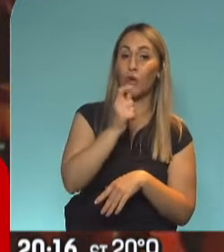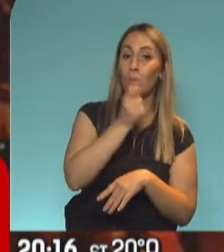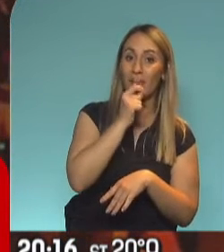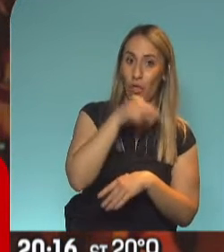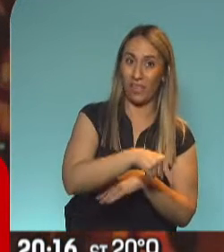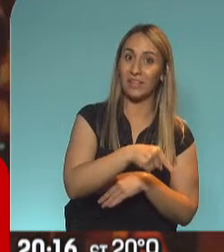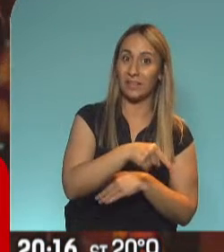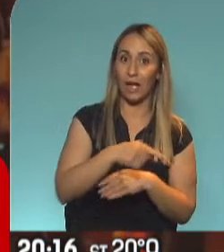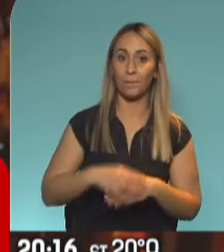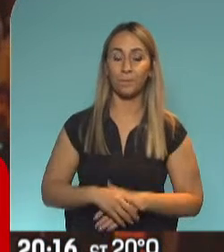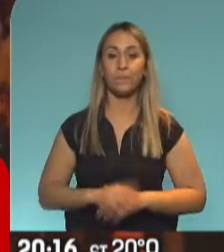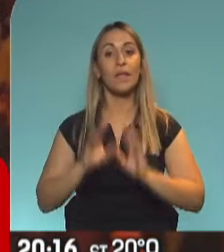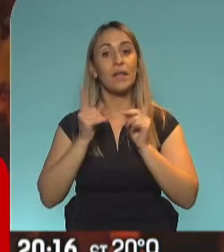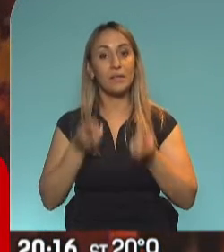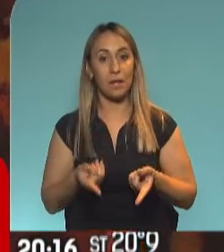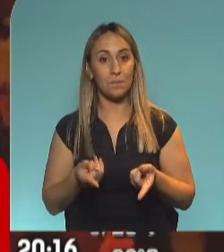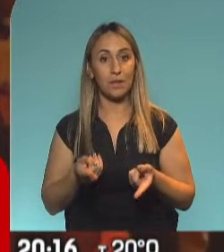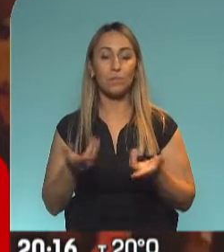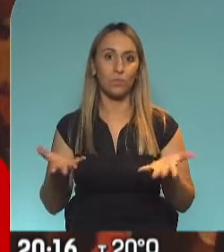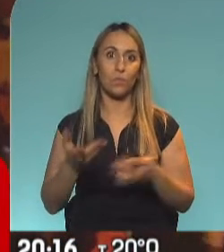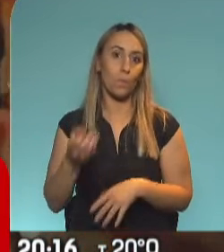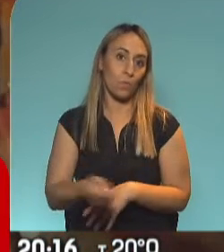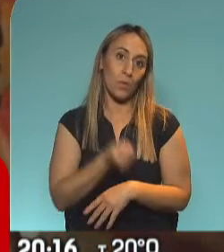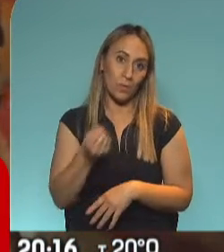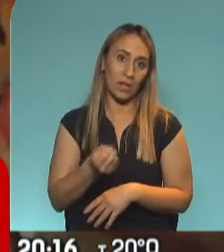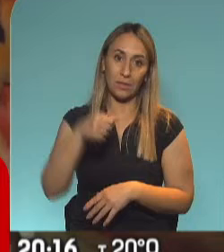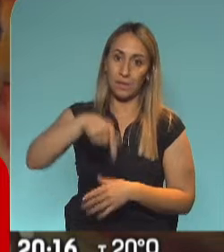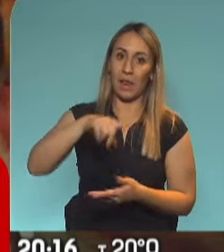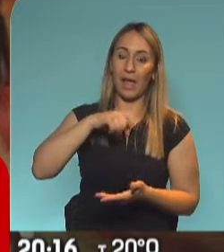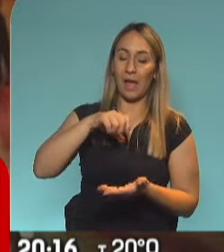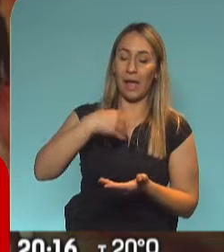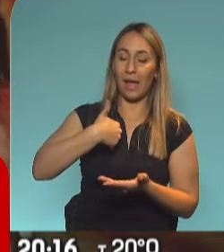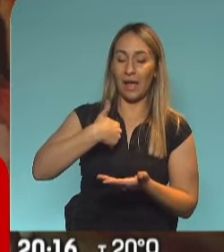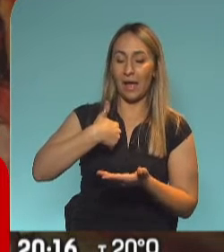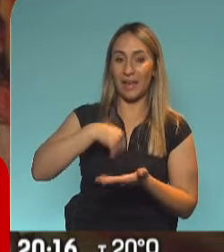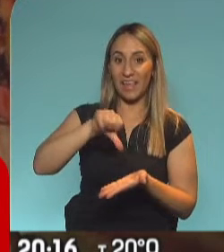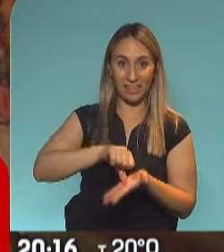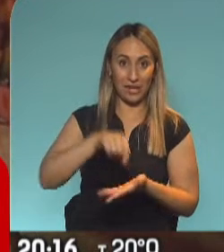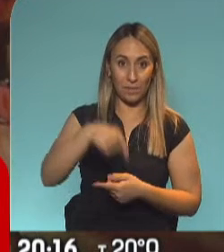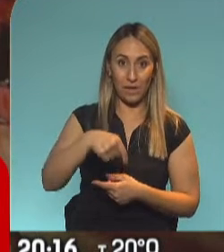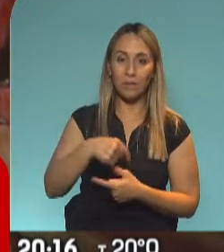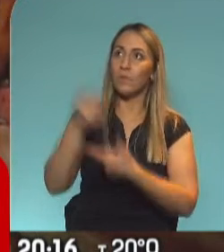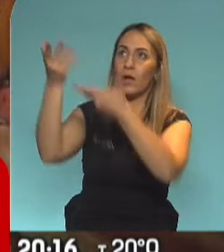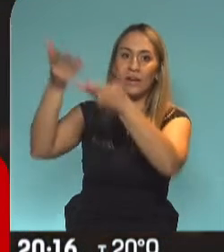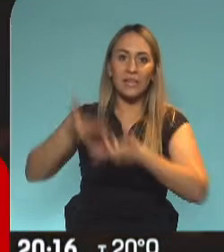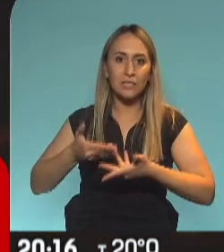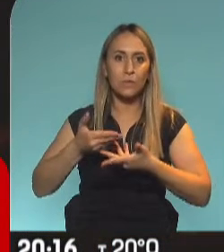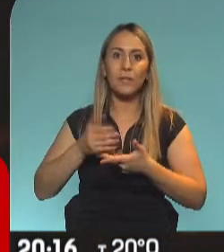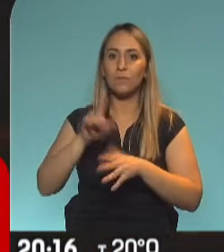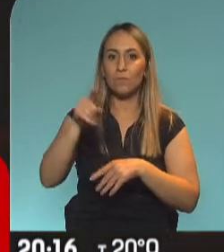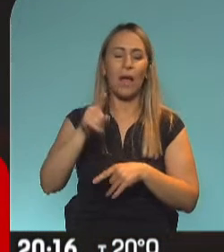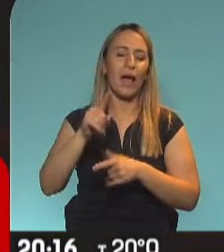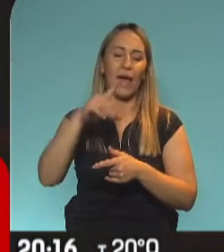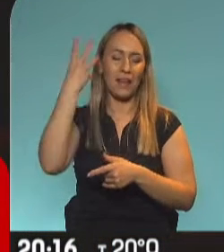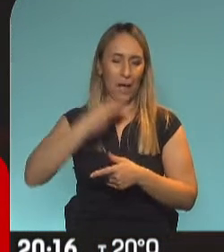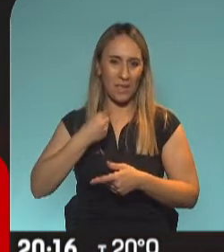y en ese caso también era, por eso era tan importante para este país recibir a todos estos líderes, ya sea de manera virtual